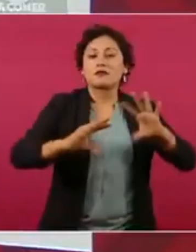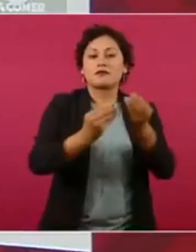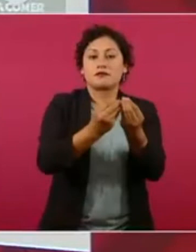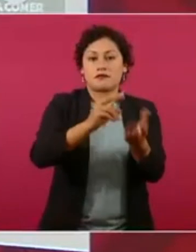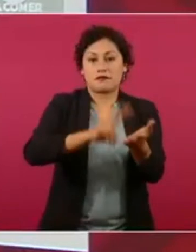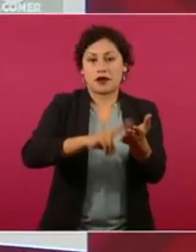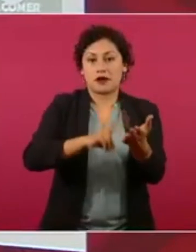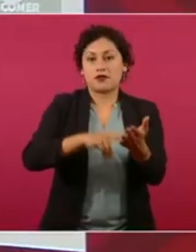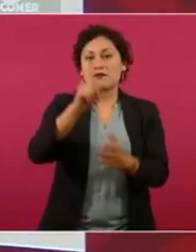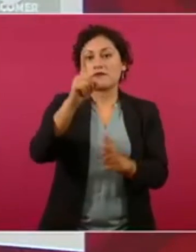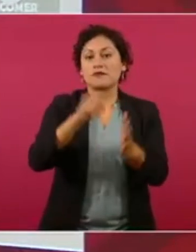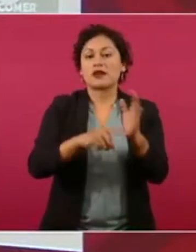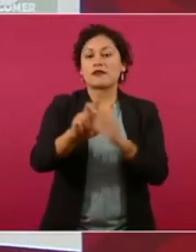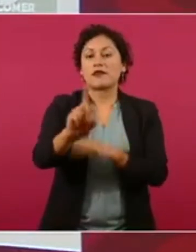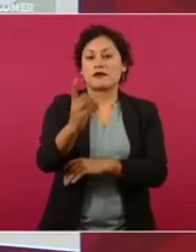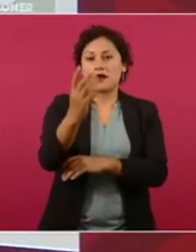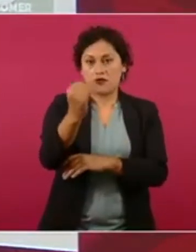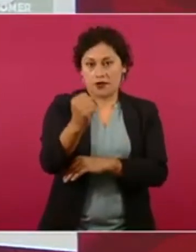compromiso de mil irlo bajando.